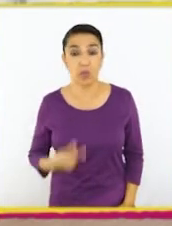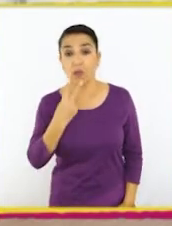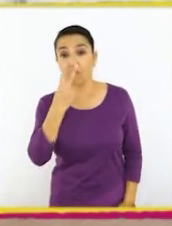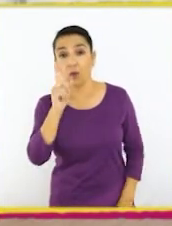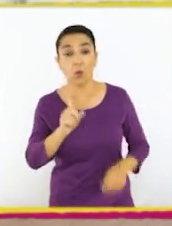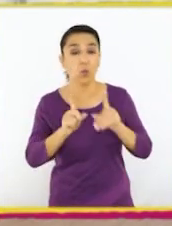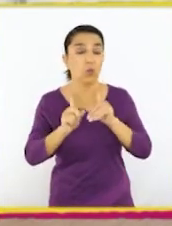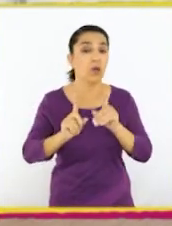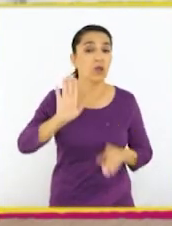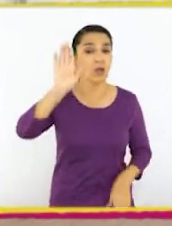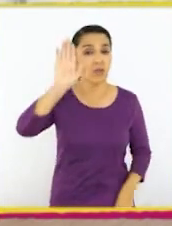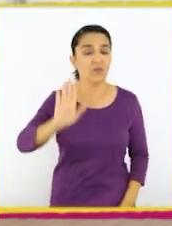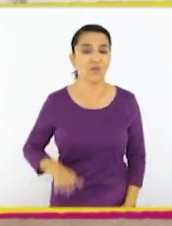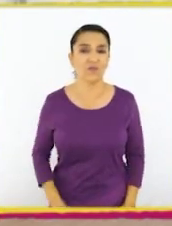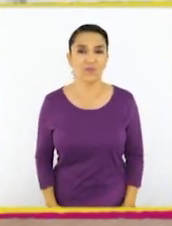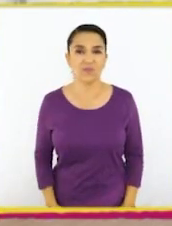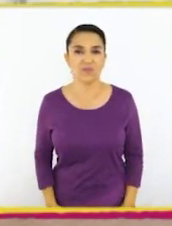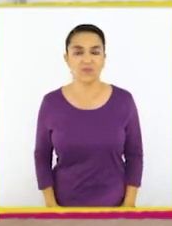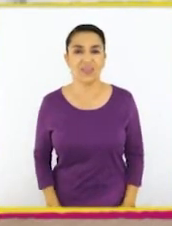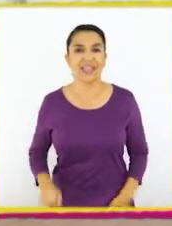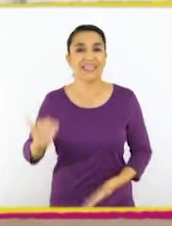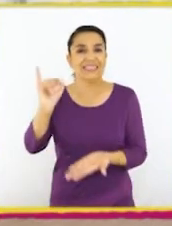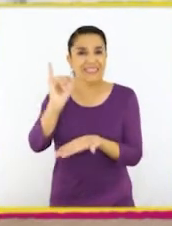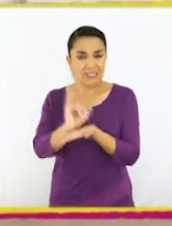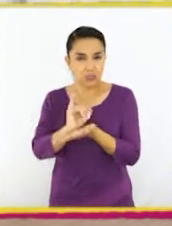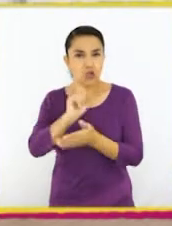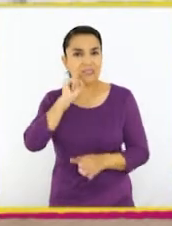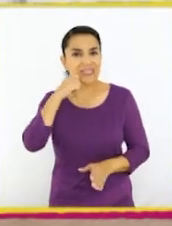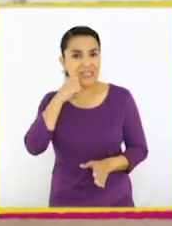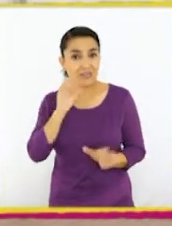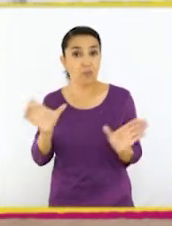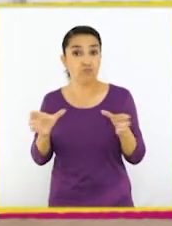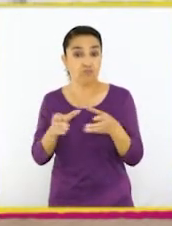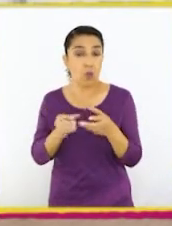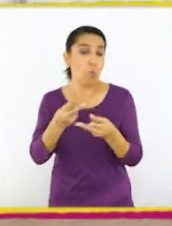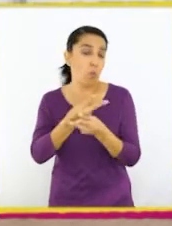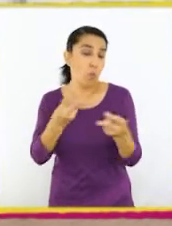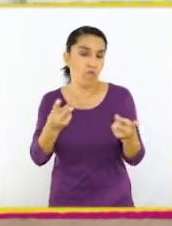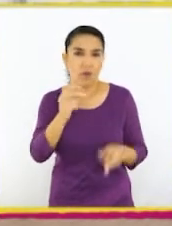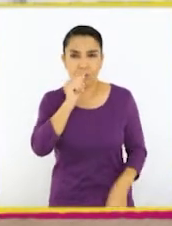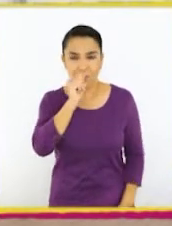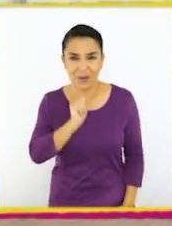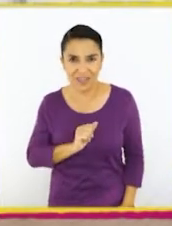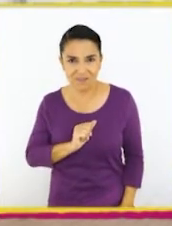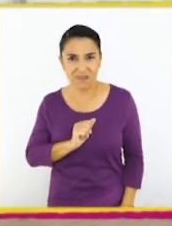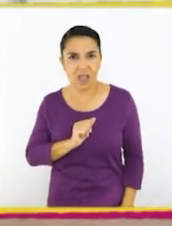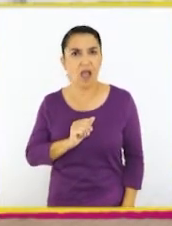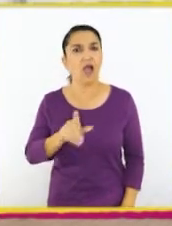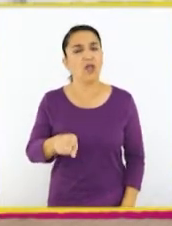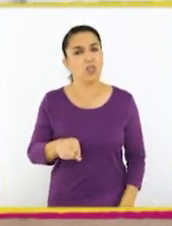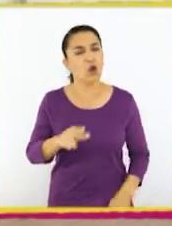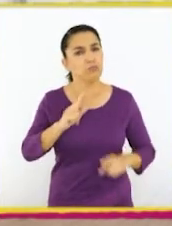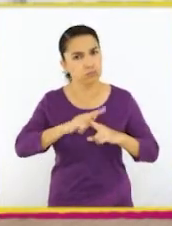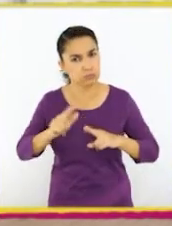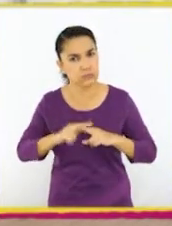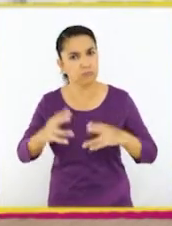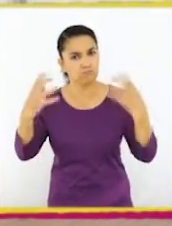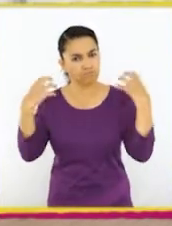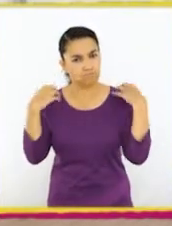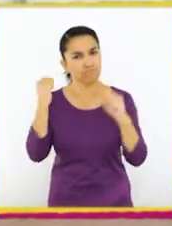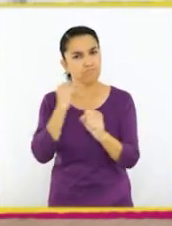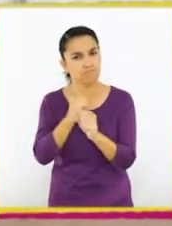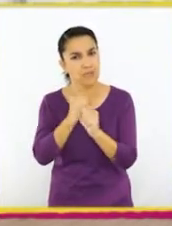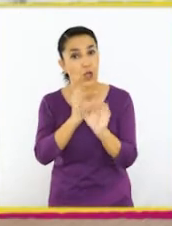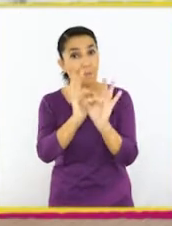Veo algunas manos levantadas. Una institución es un organismo público o privado creado por una función especial.